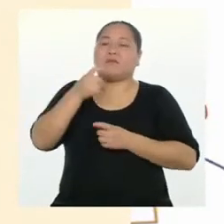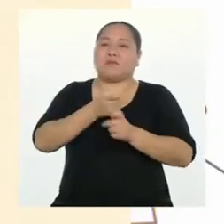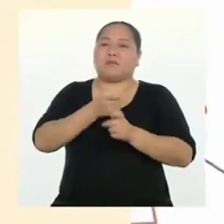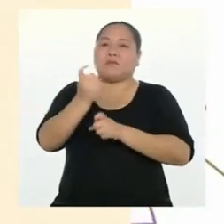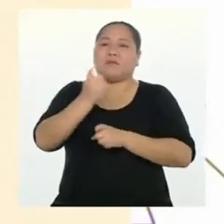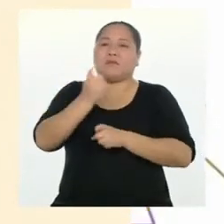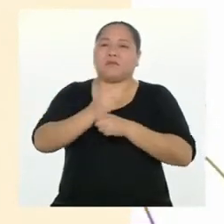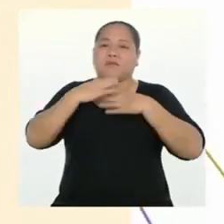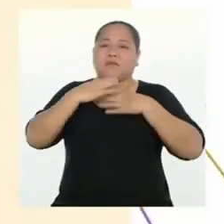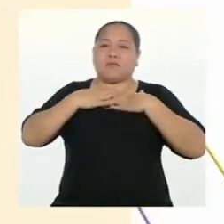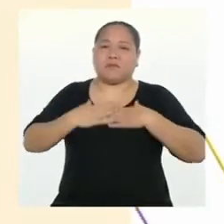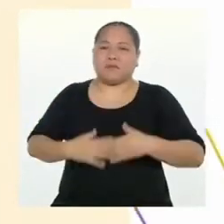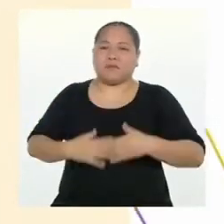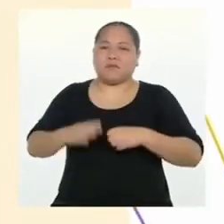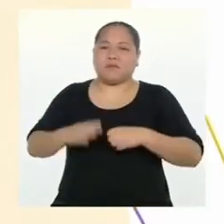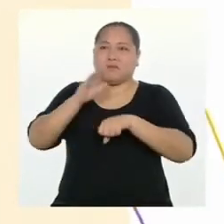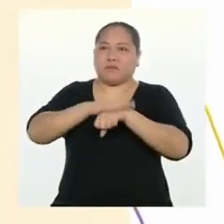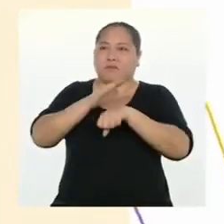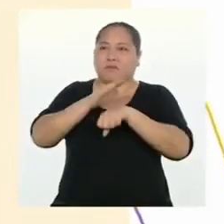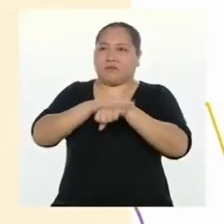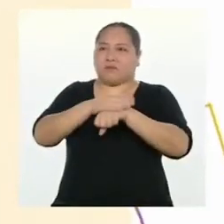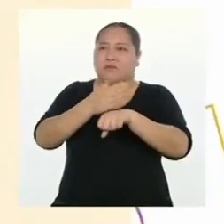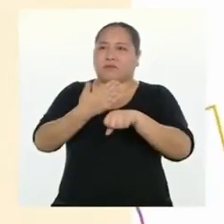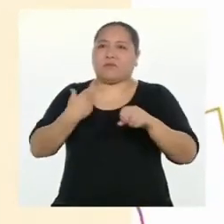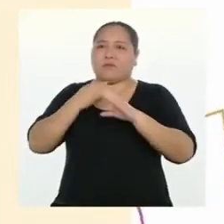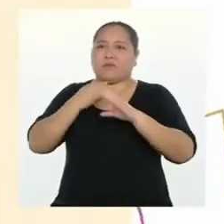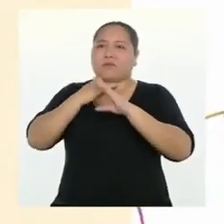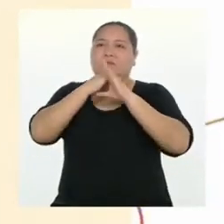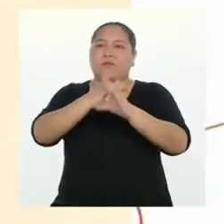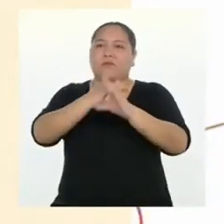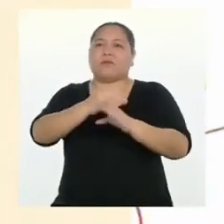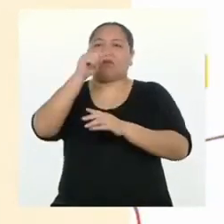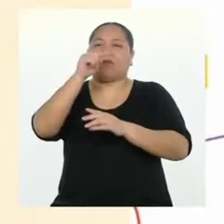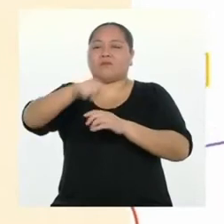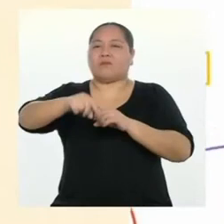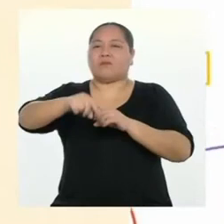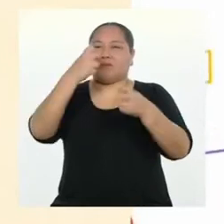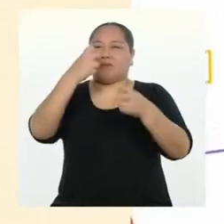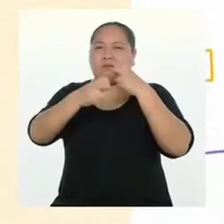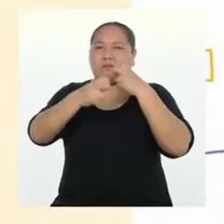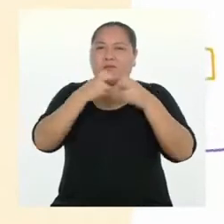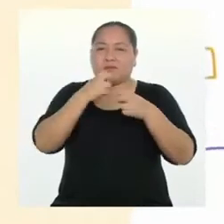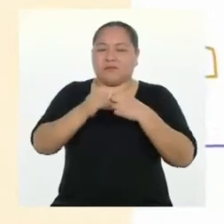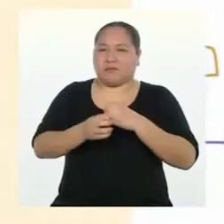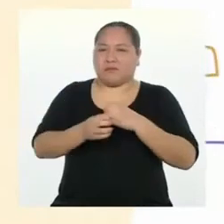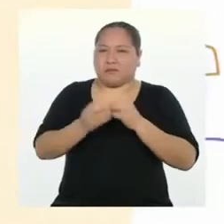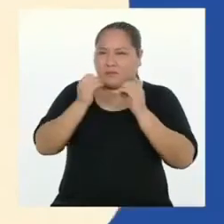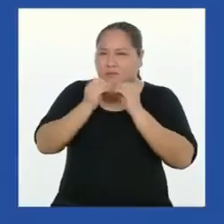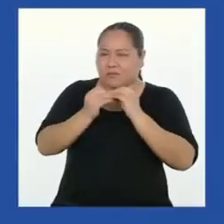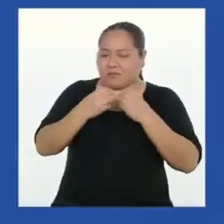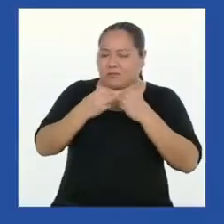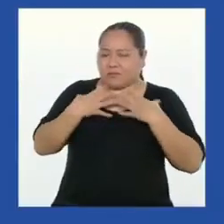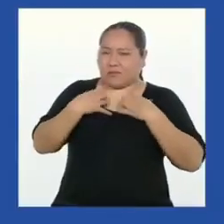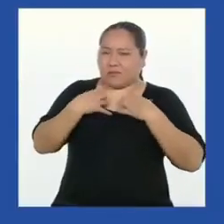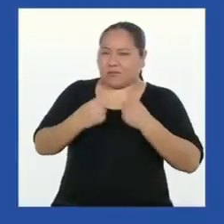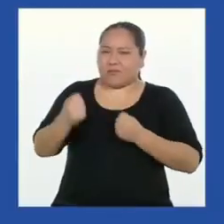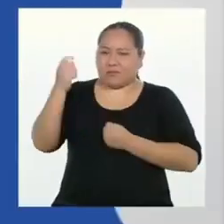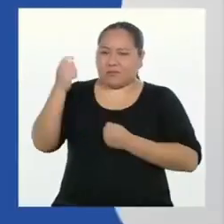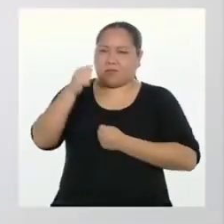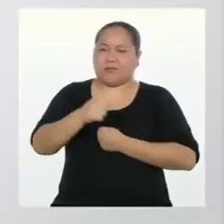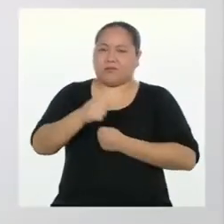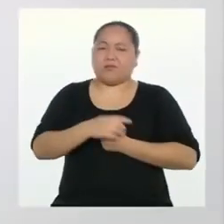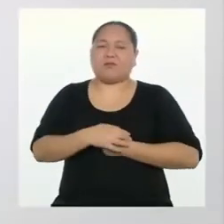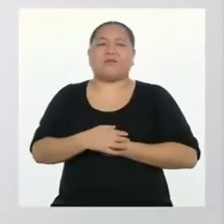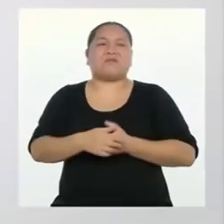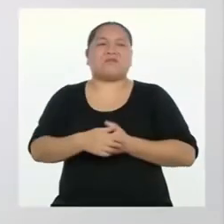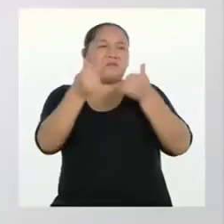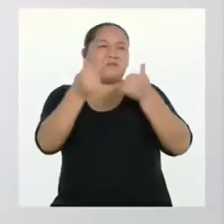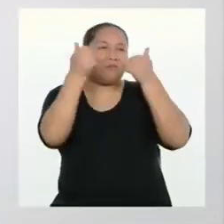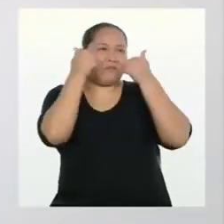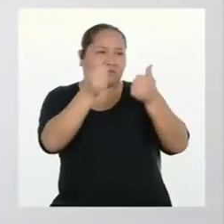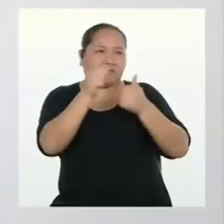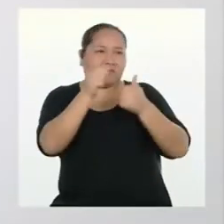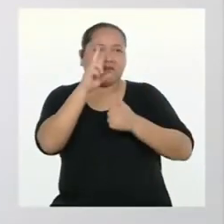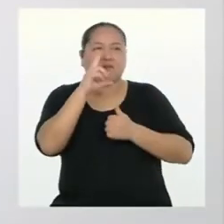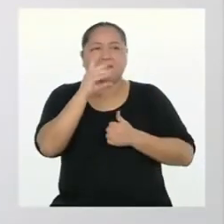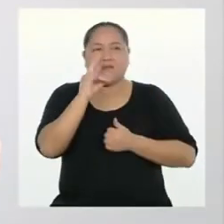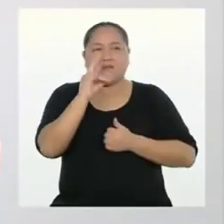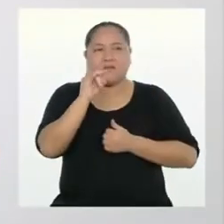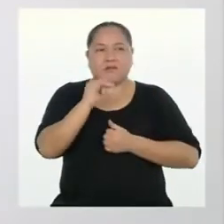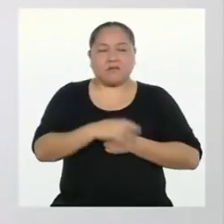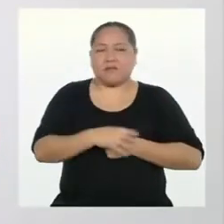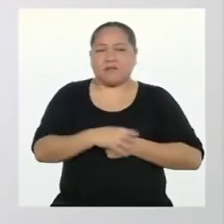de nuestro organismo para prevenir y combatir las infecciones y para recuperarse de ellas. Muy bien,